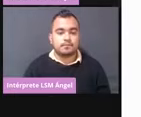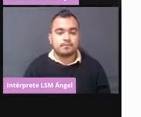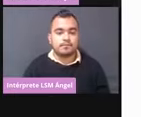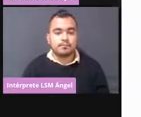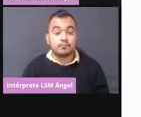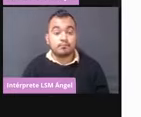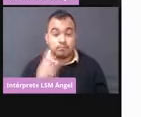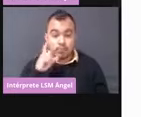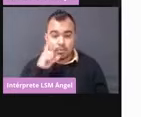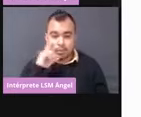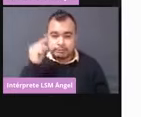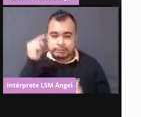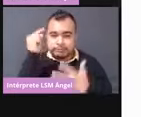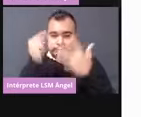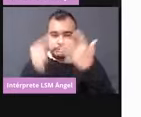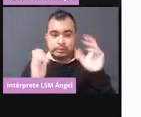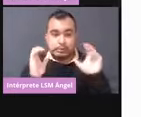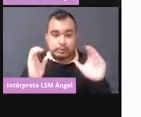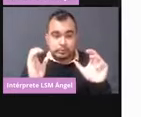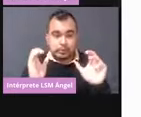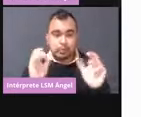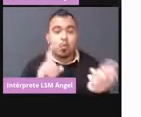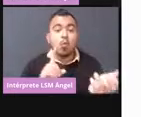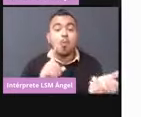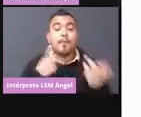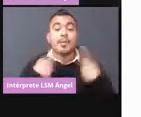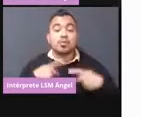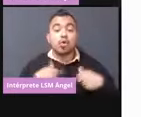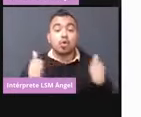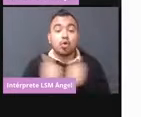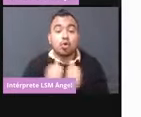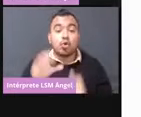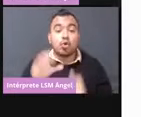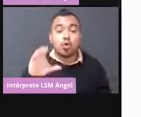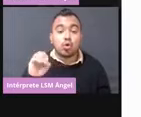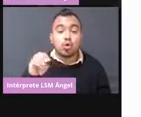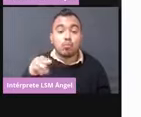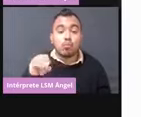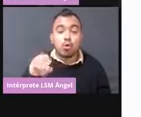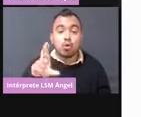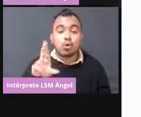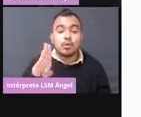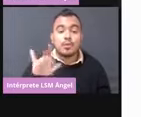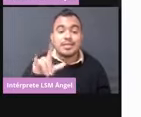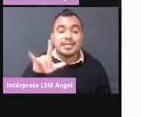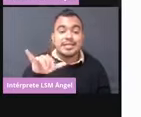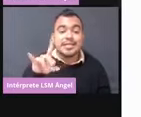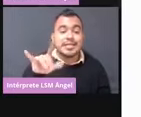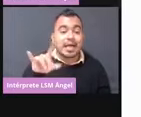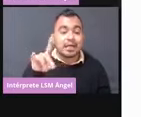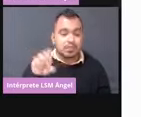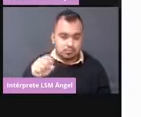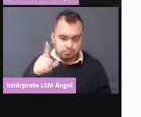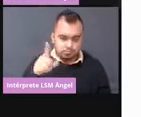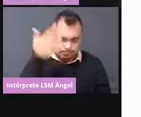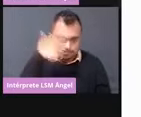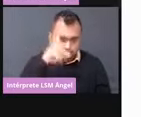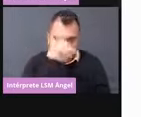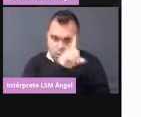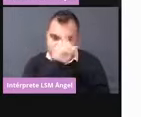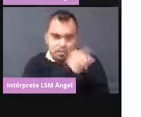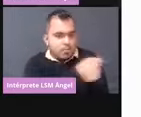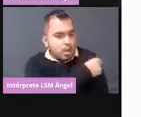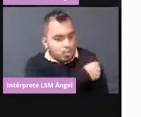Precauciones. Personas con comorbilidades, sí se recomienda que se vacunen. Todas saben que son obesos, enfermedades